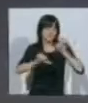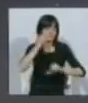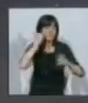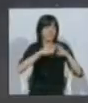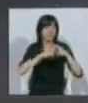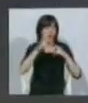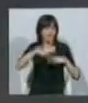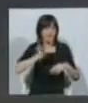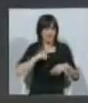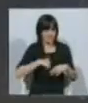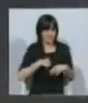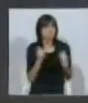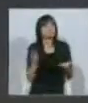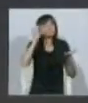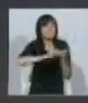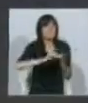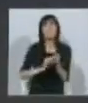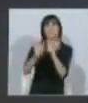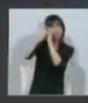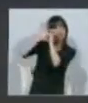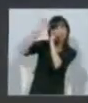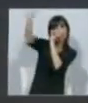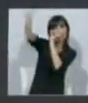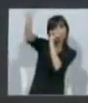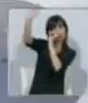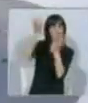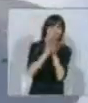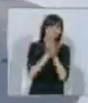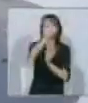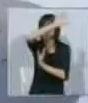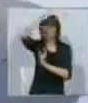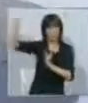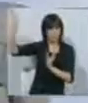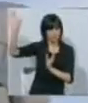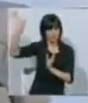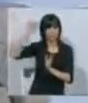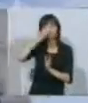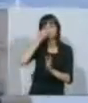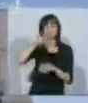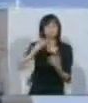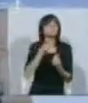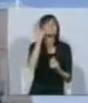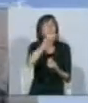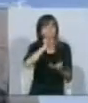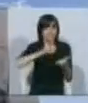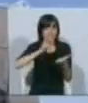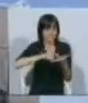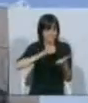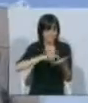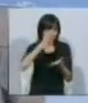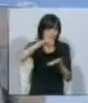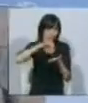Argentina. Van a instalar un telescopio para estudios astronómicos, que va a estar en la localidad salteña de